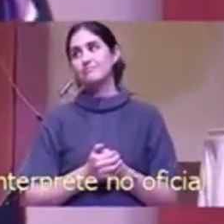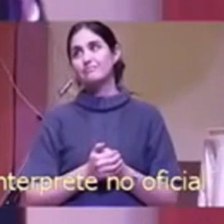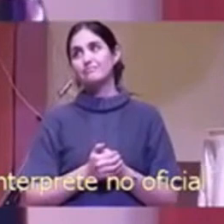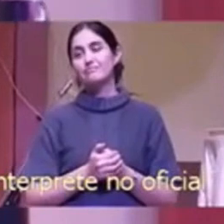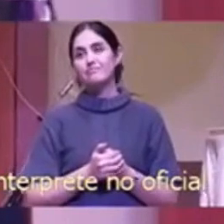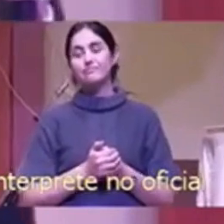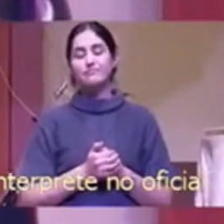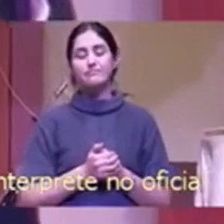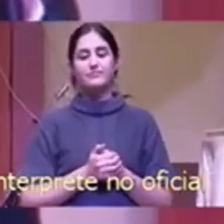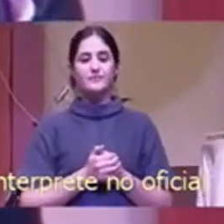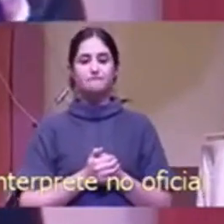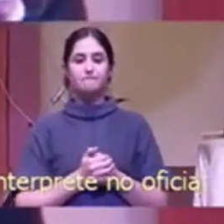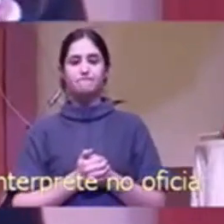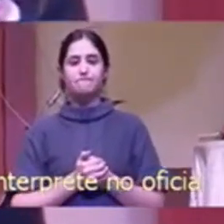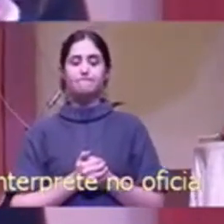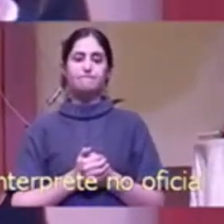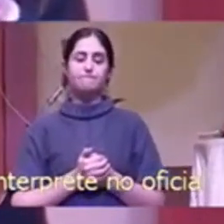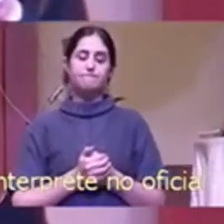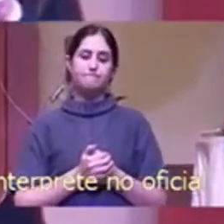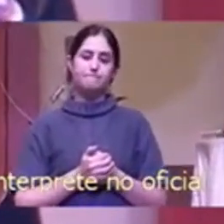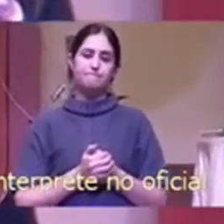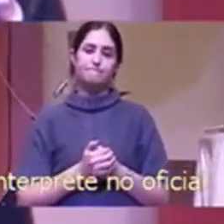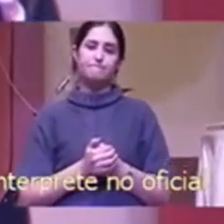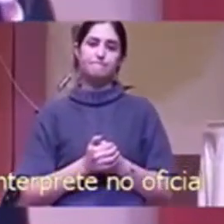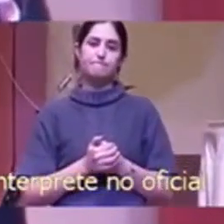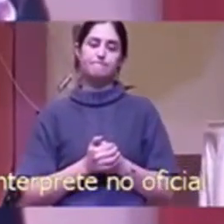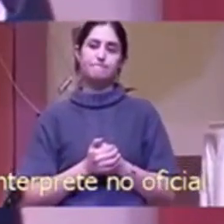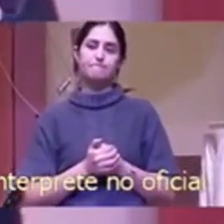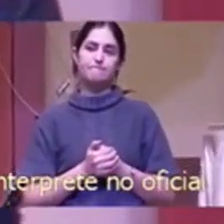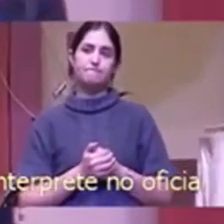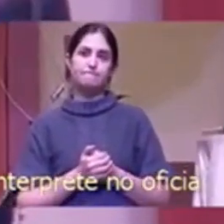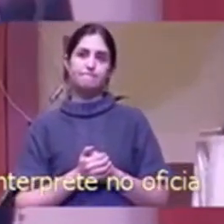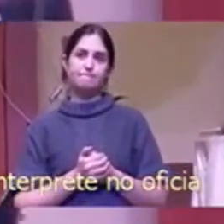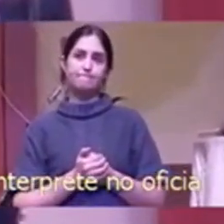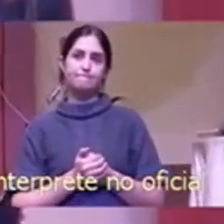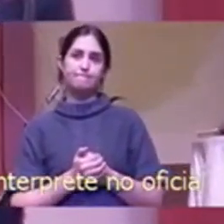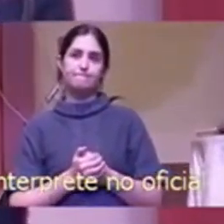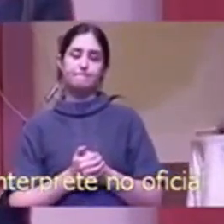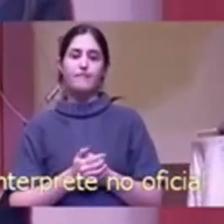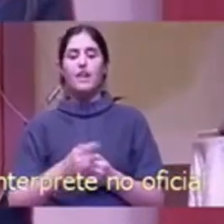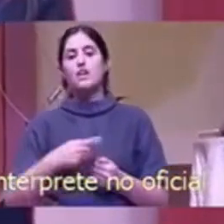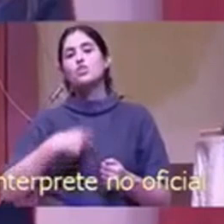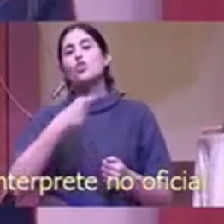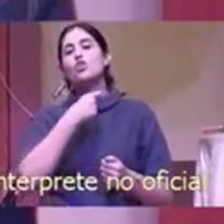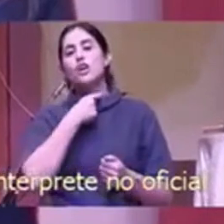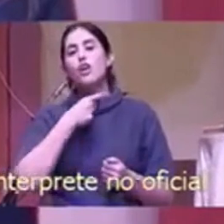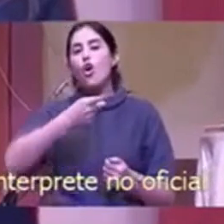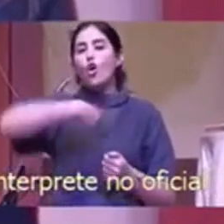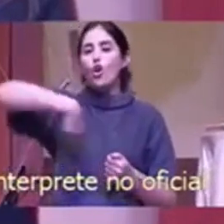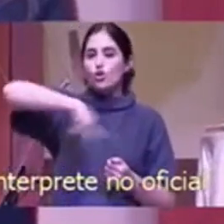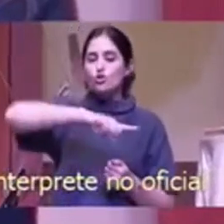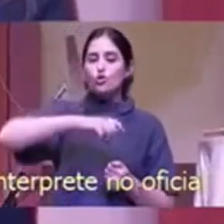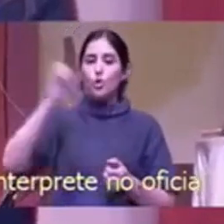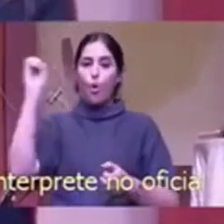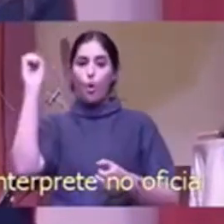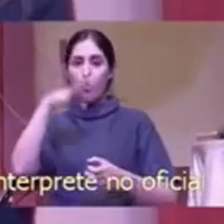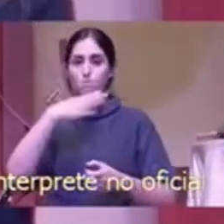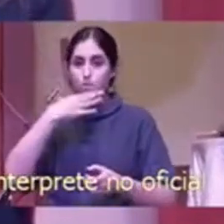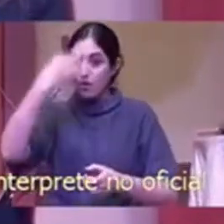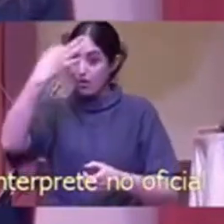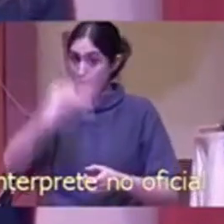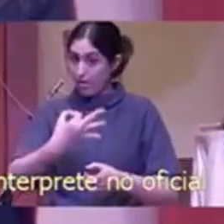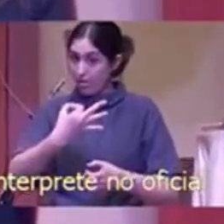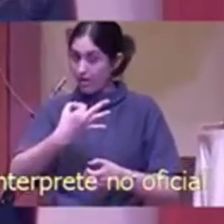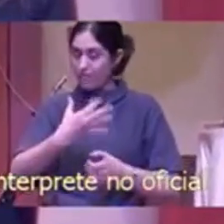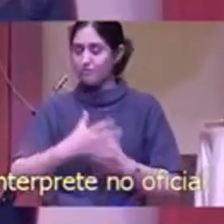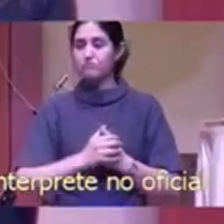Así que no quiero estar hablando de ser una luz para nuestra cultura de manera superficial. Quiero hablar de